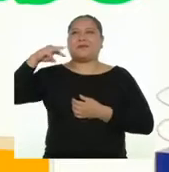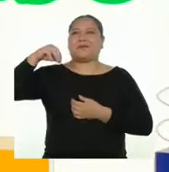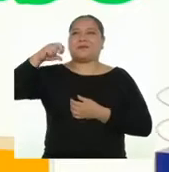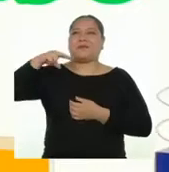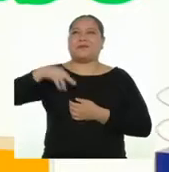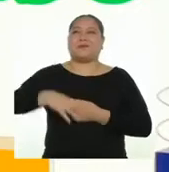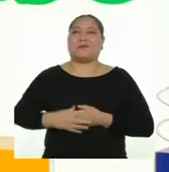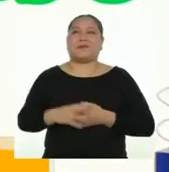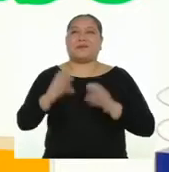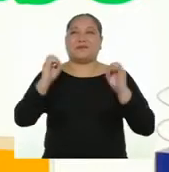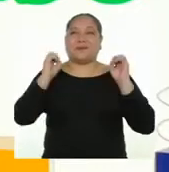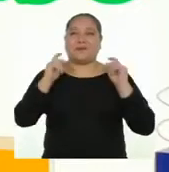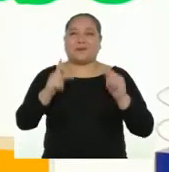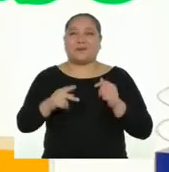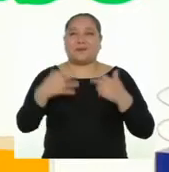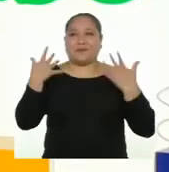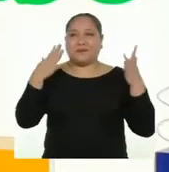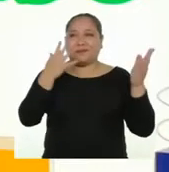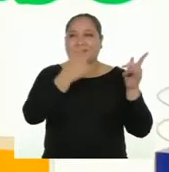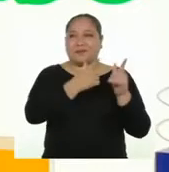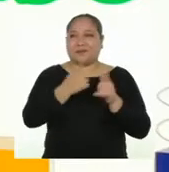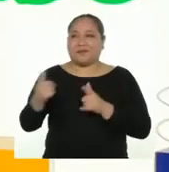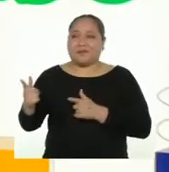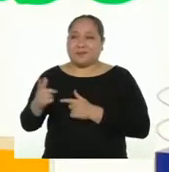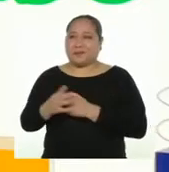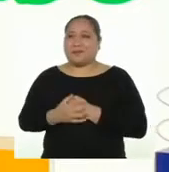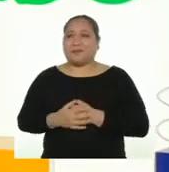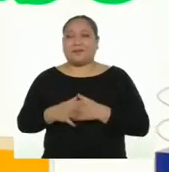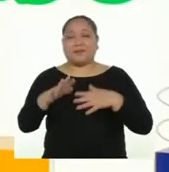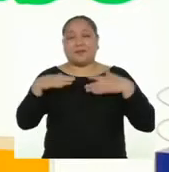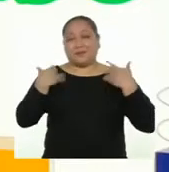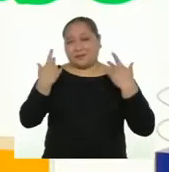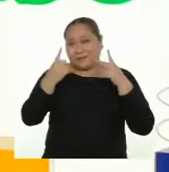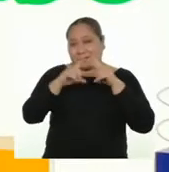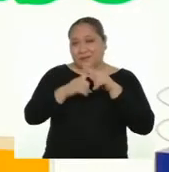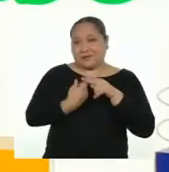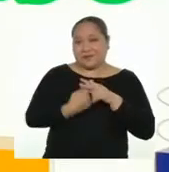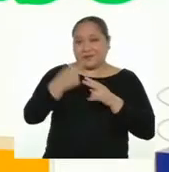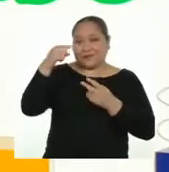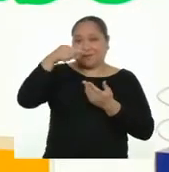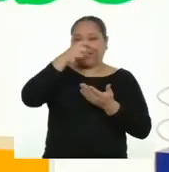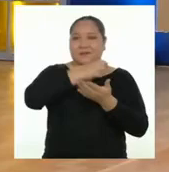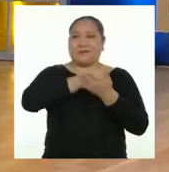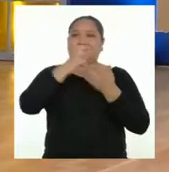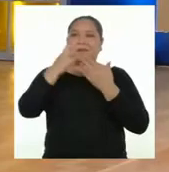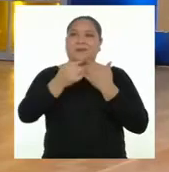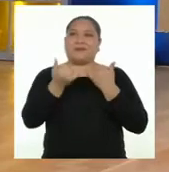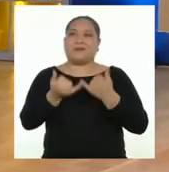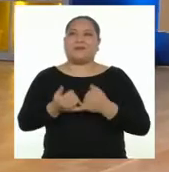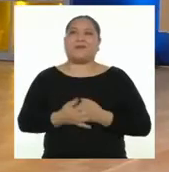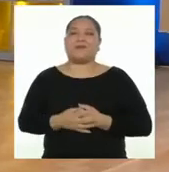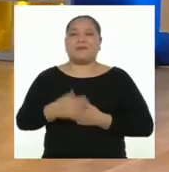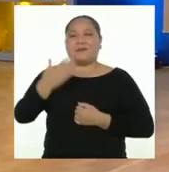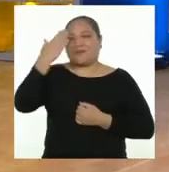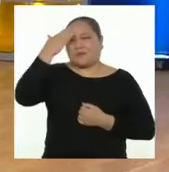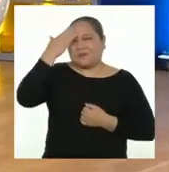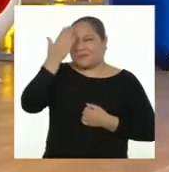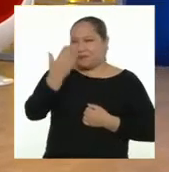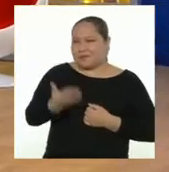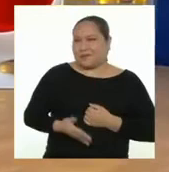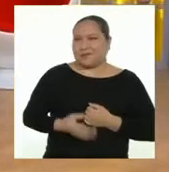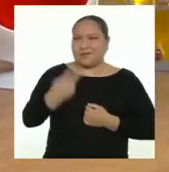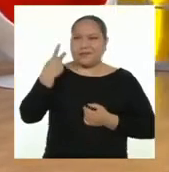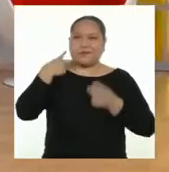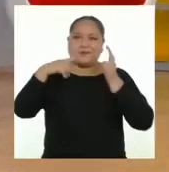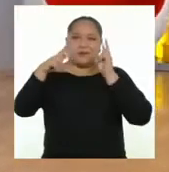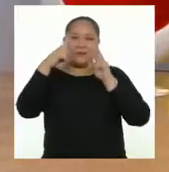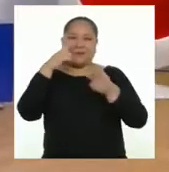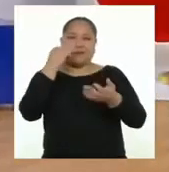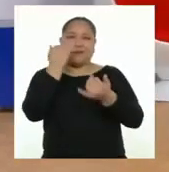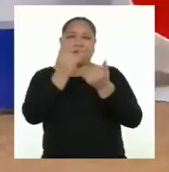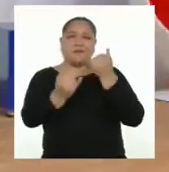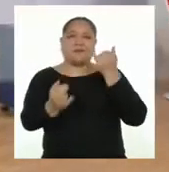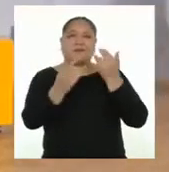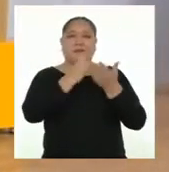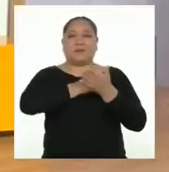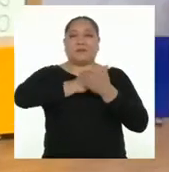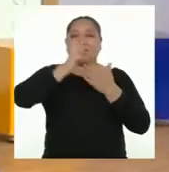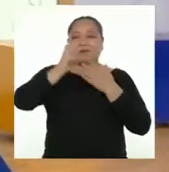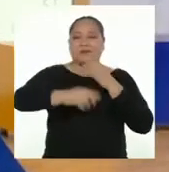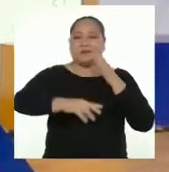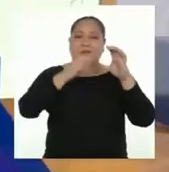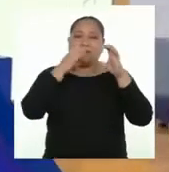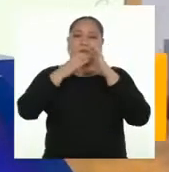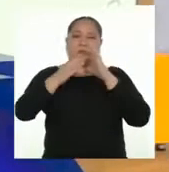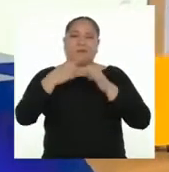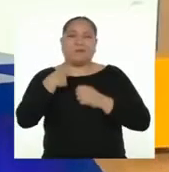Muy bien, ahora que ya estamos listas y listos, podemos empezar con el programa de hoy. ¿Saben? Lo que vimos en el último programa de